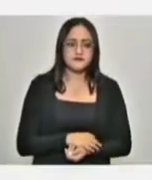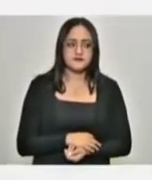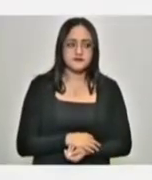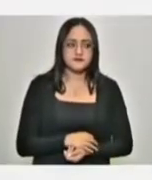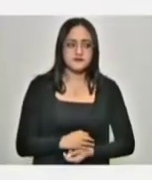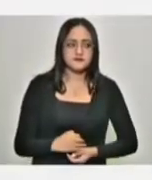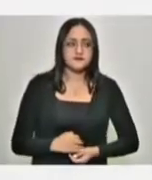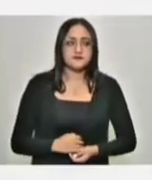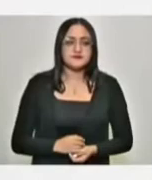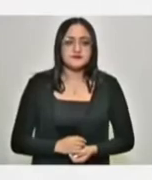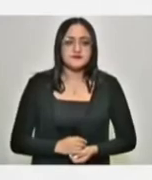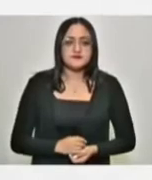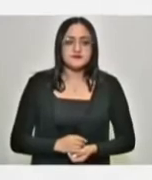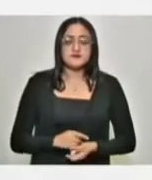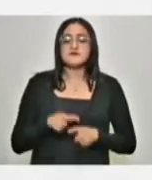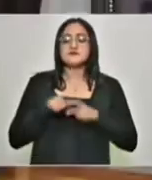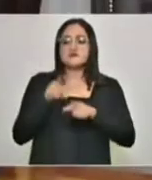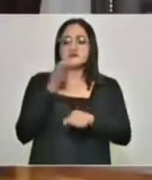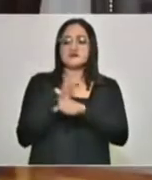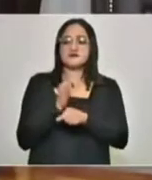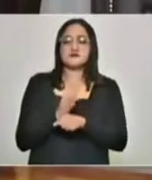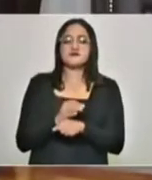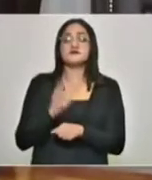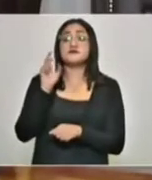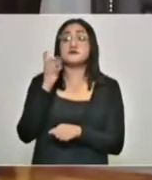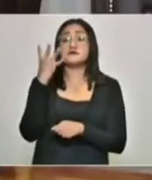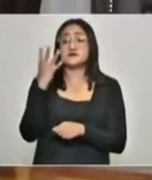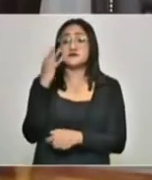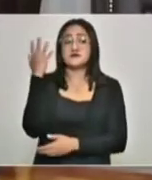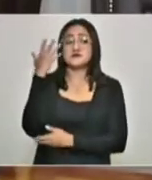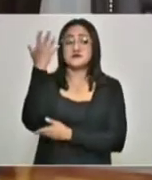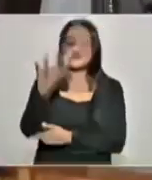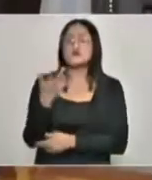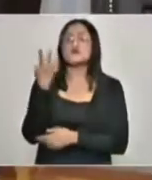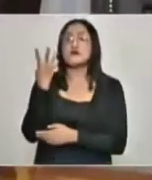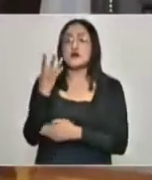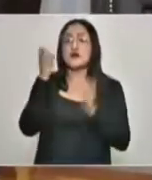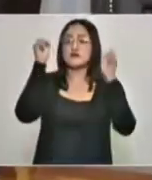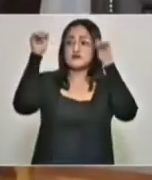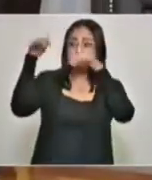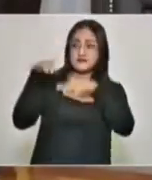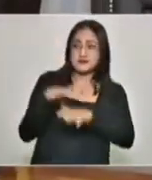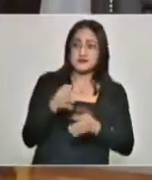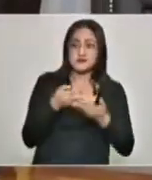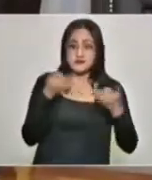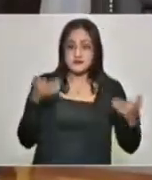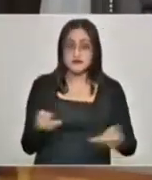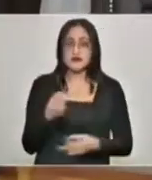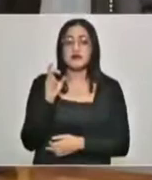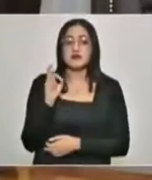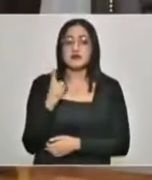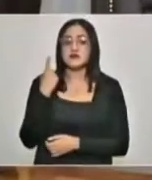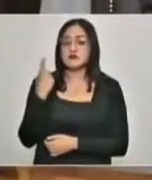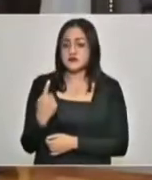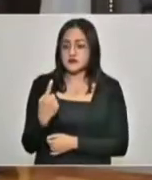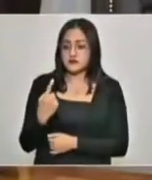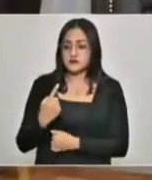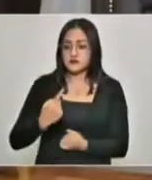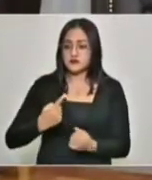Tenemos, se siguen, hubo 34 derrumbes, 4 deslizamientos y 3 y 31